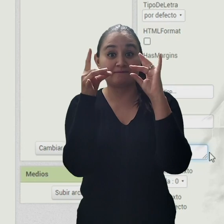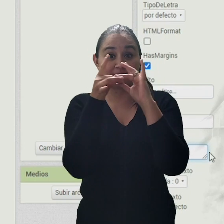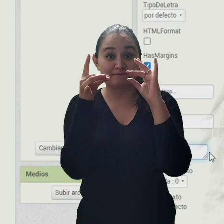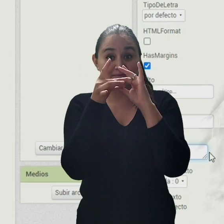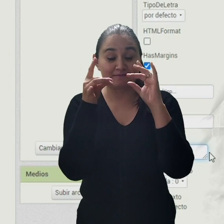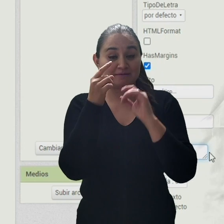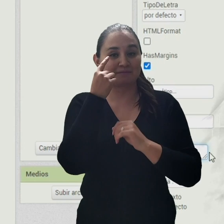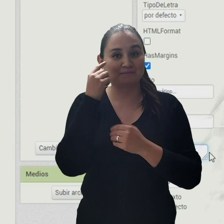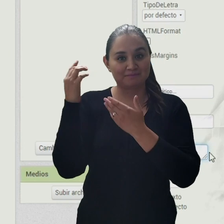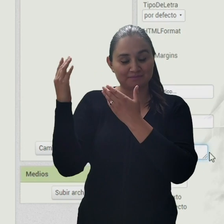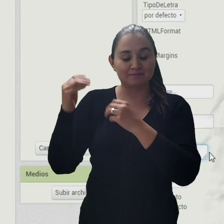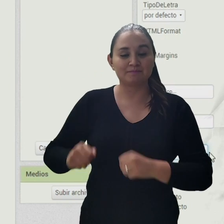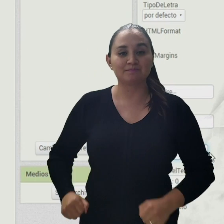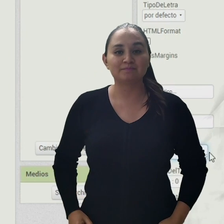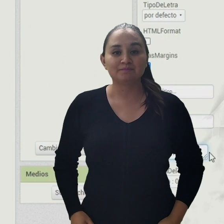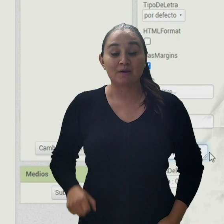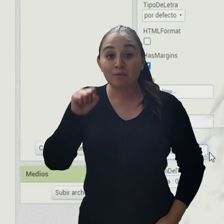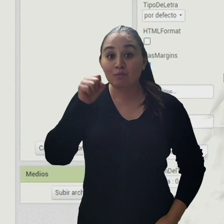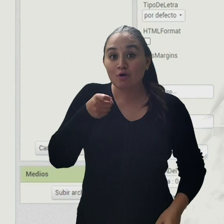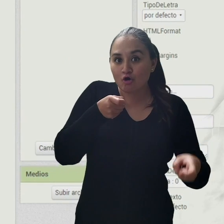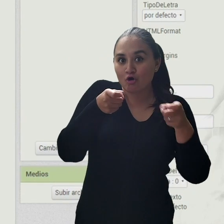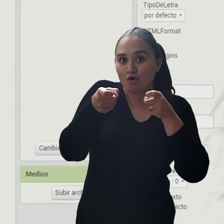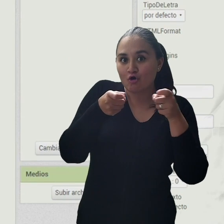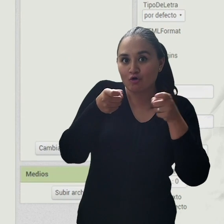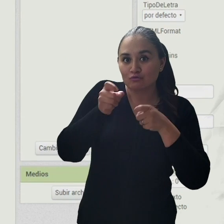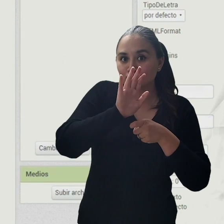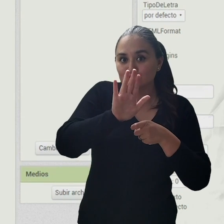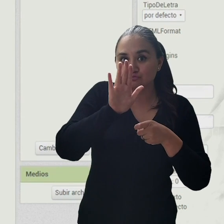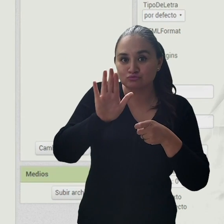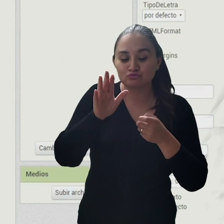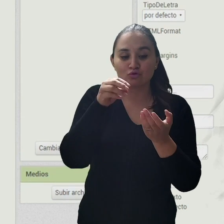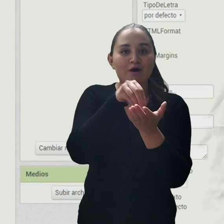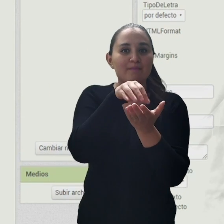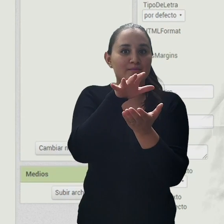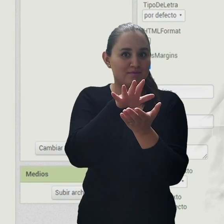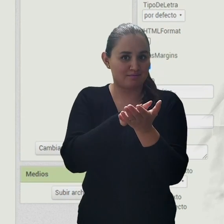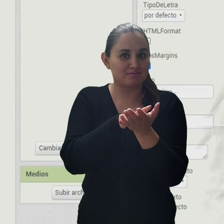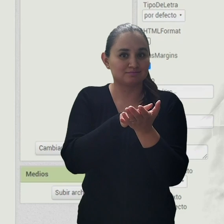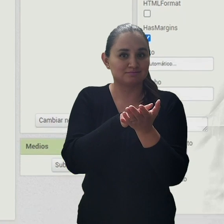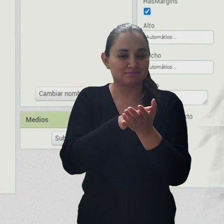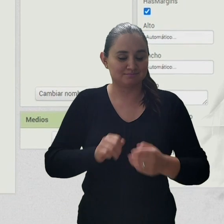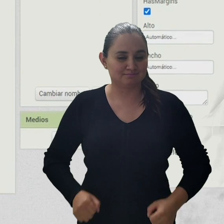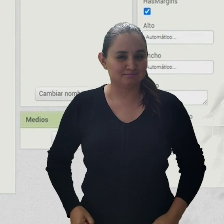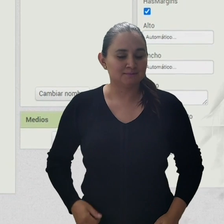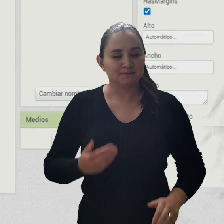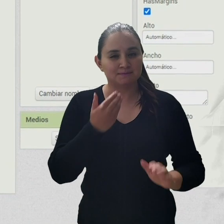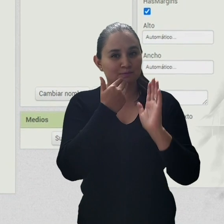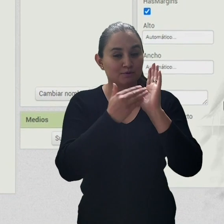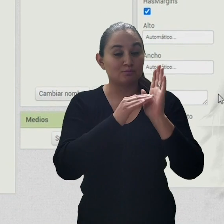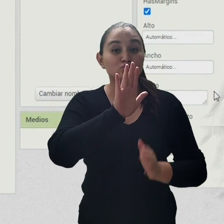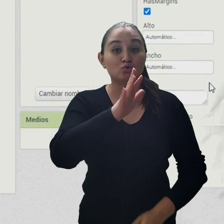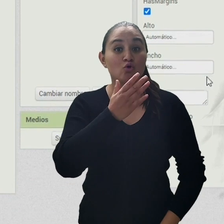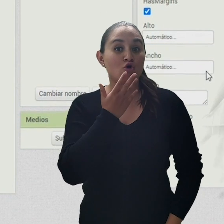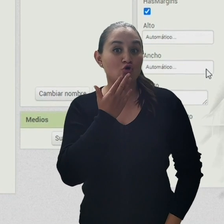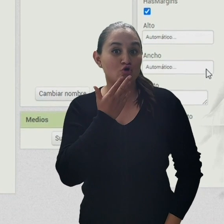propiedades de este componente. Por ejemplo, su color, el tamaño de la letra